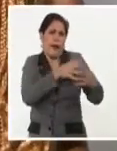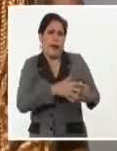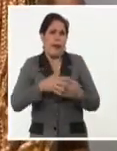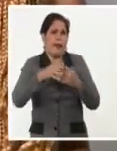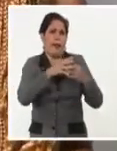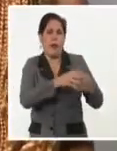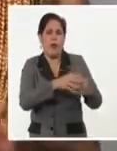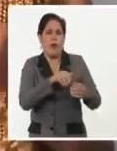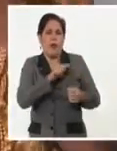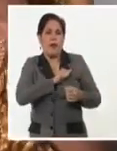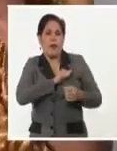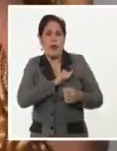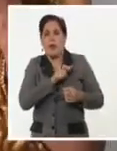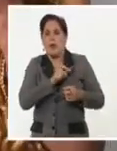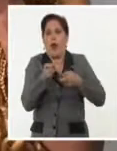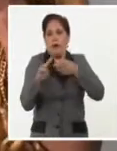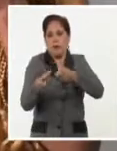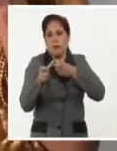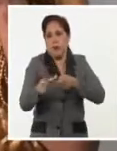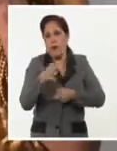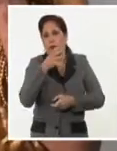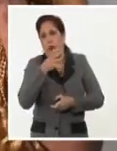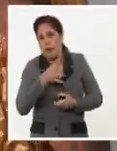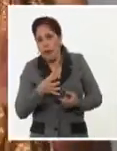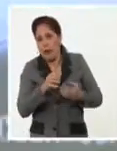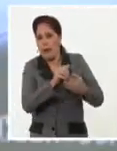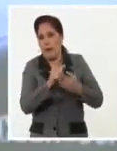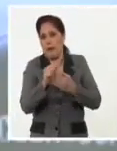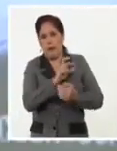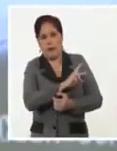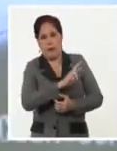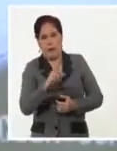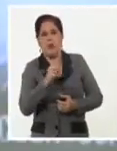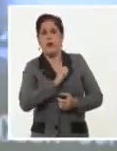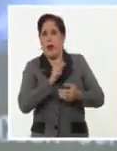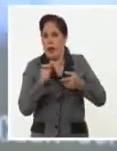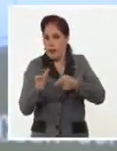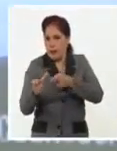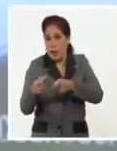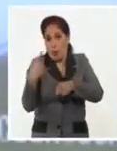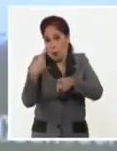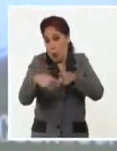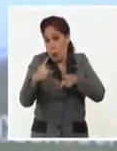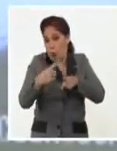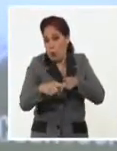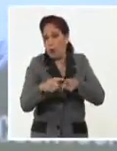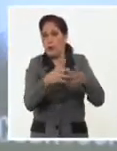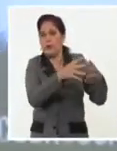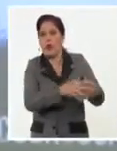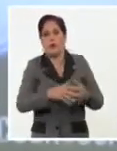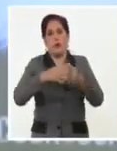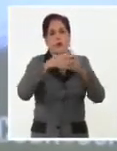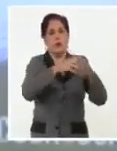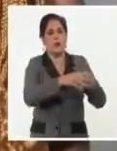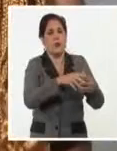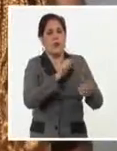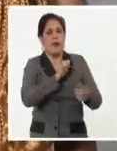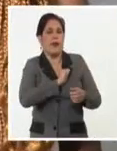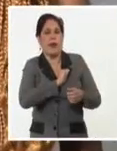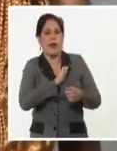trataron de asesinar al comandante Fidel y también sé que los Estados Unidos trataron de